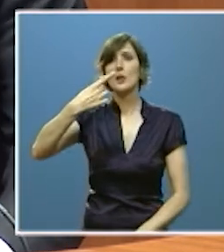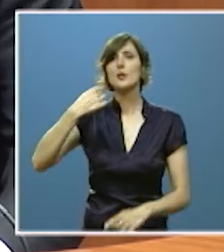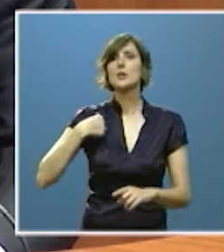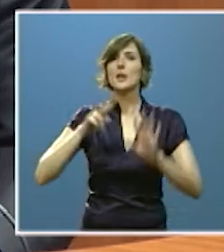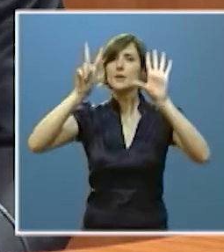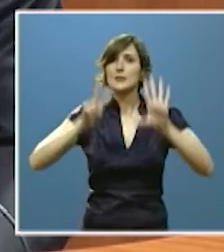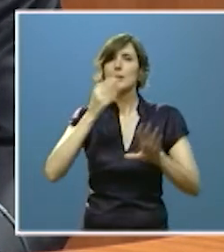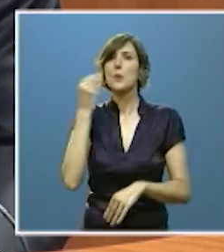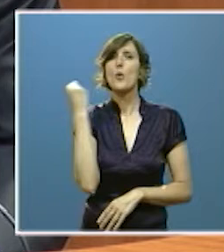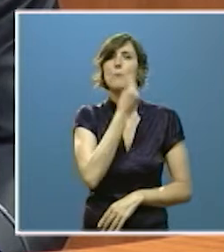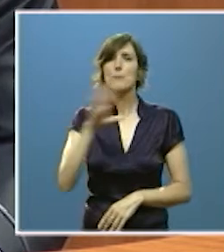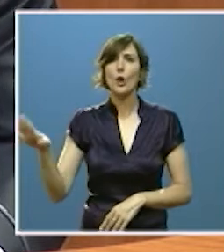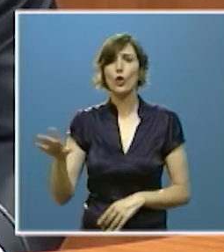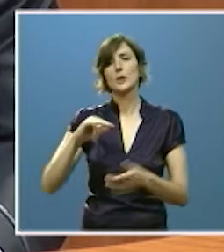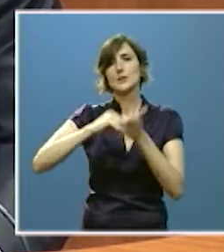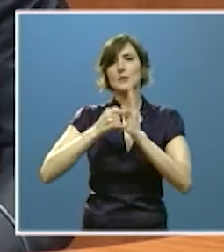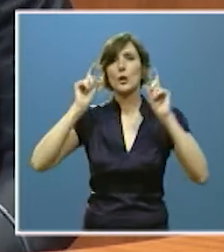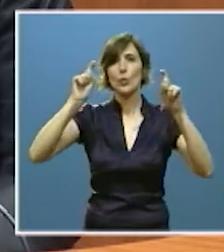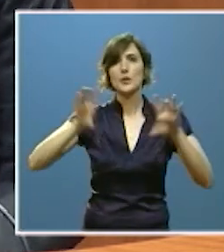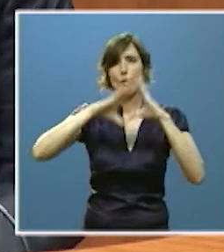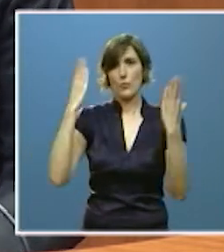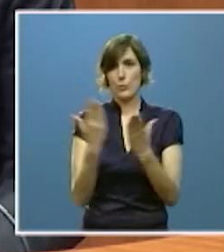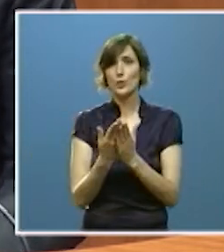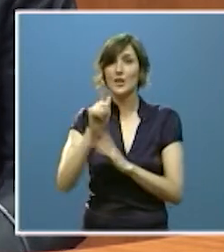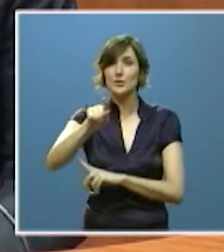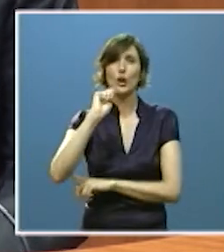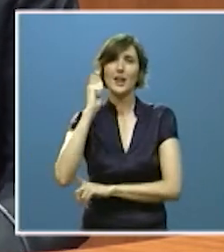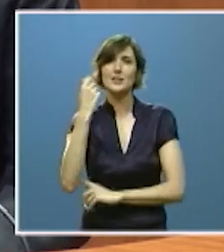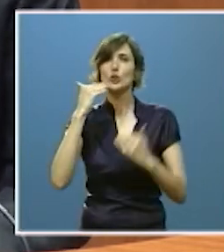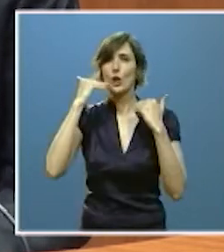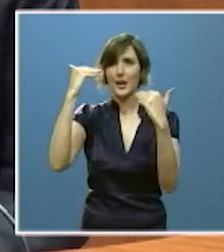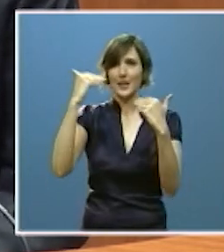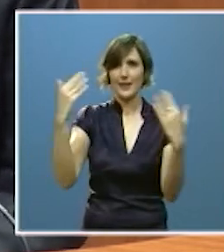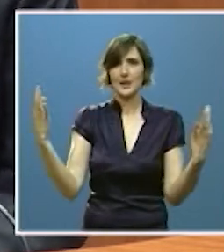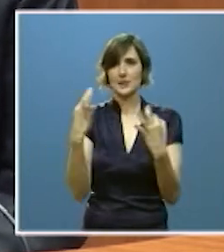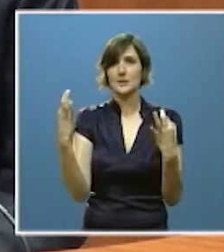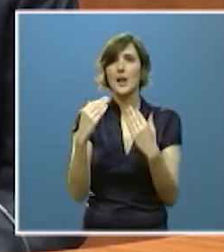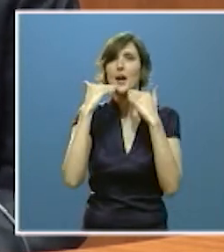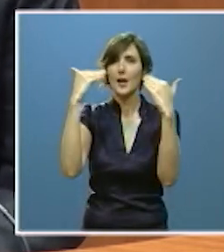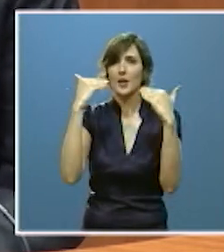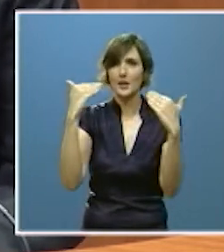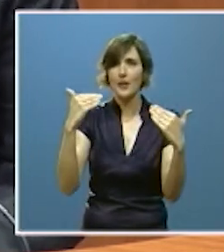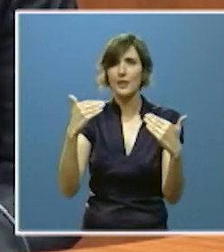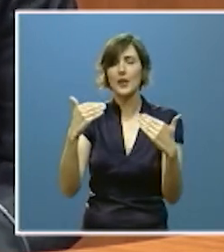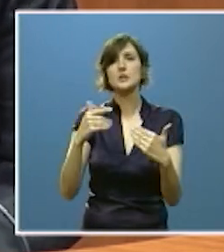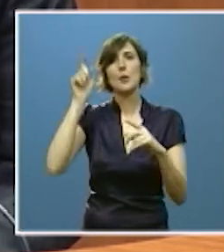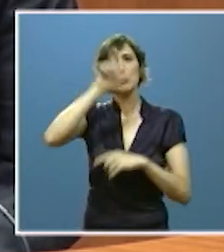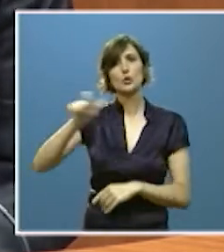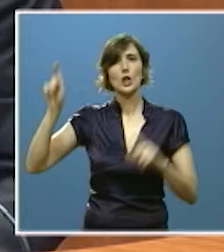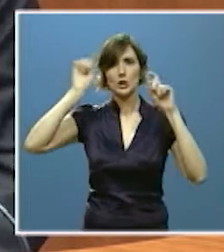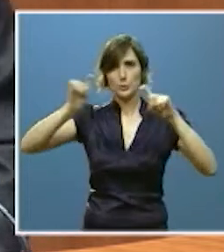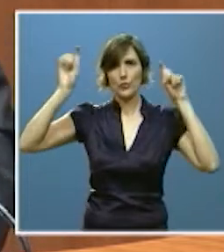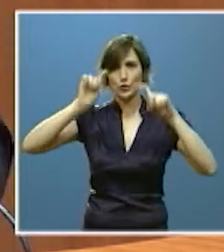mejor sistema educativo del mundo un éxito debido sobre todo al esfuerzo ejemplar del colectivo de docentes